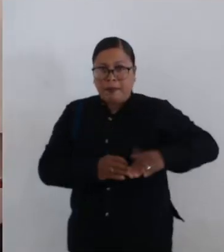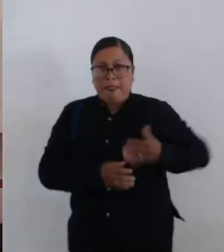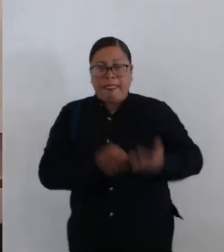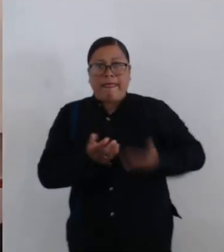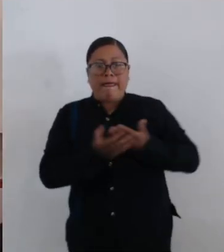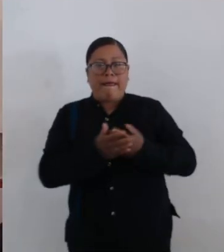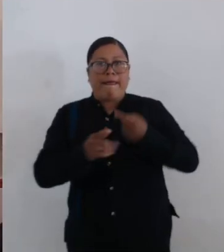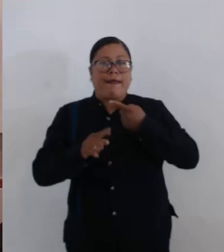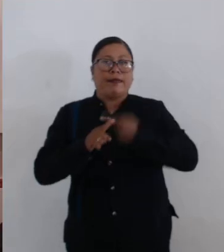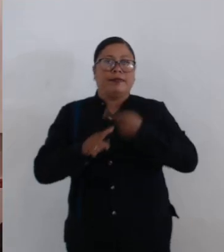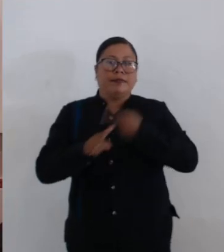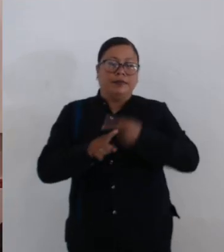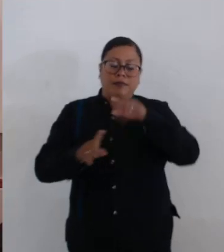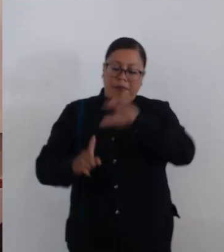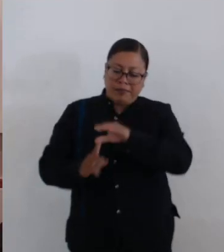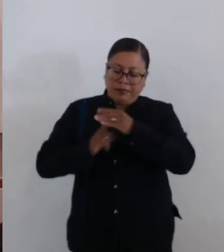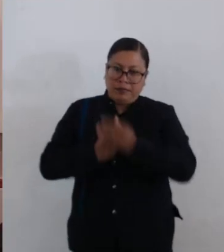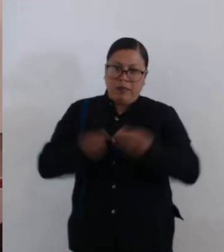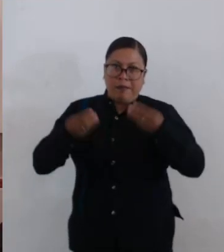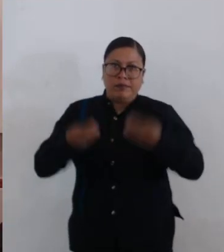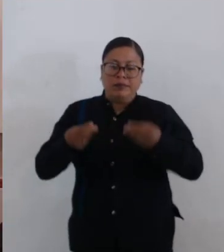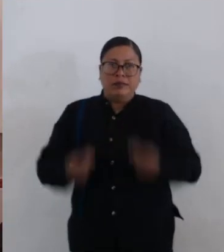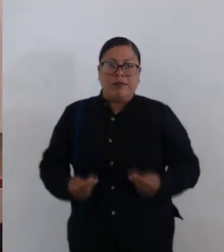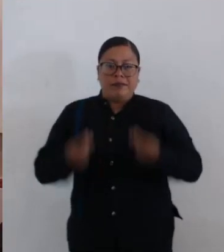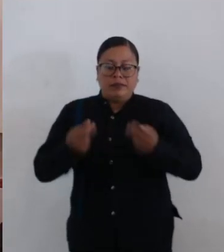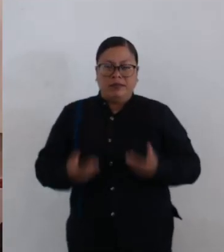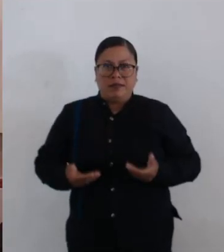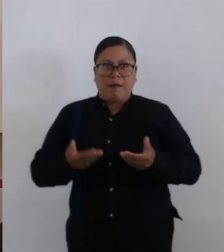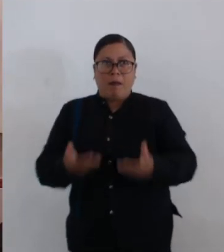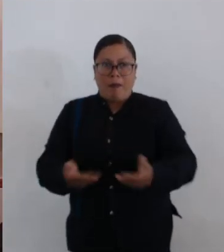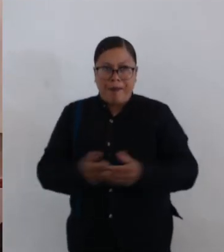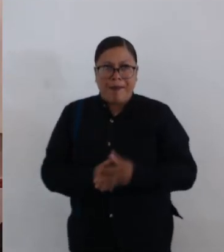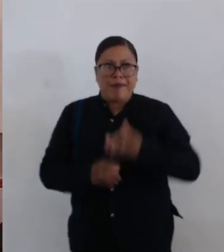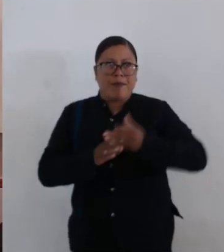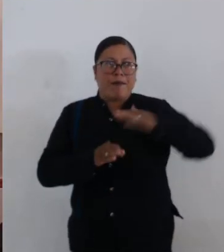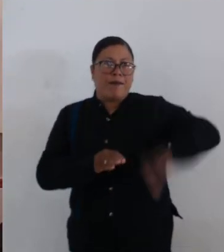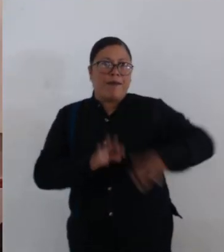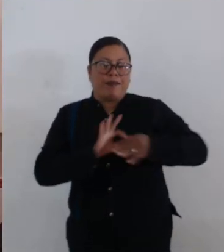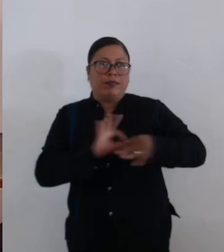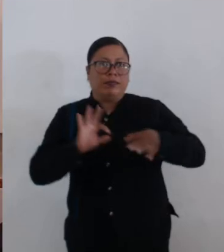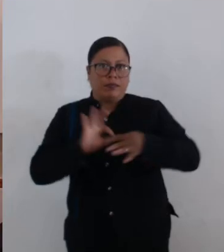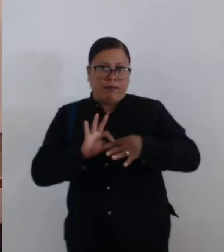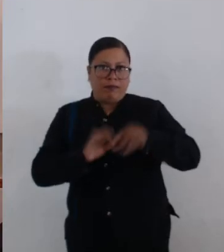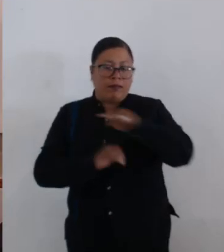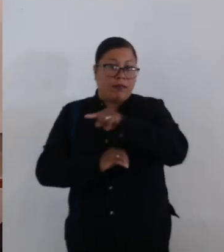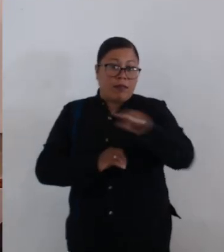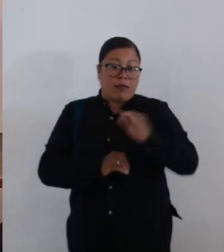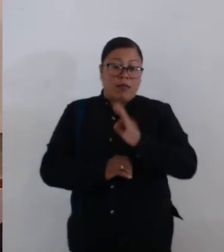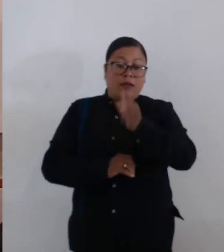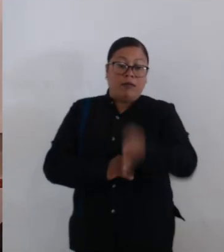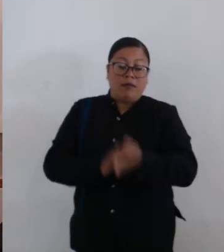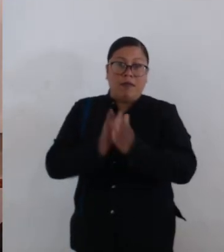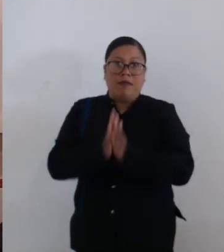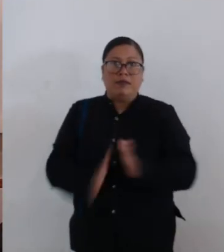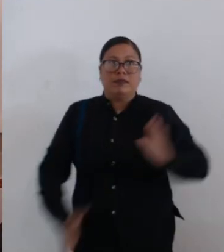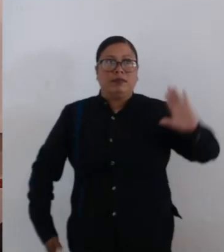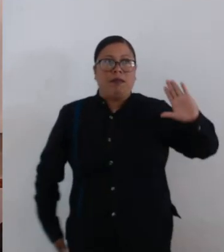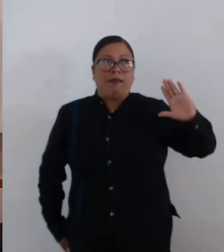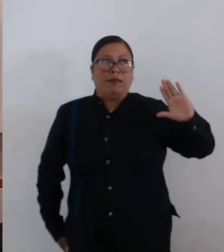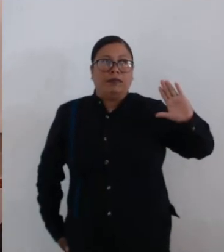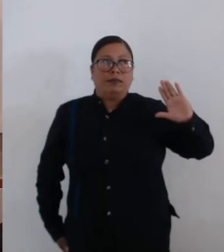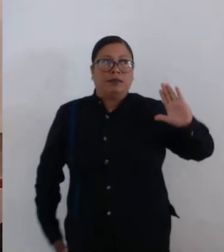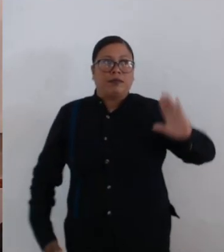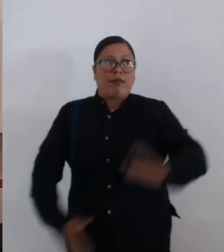aprobarse el dictamen emitido por la Comisión de Mercados y Comercio en Vía Pública, con el que se acaba de dar cuenta. Quienes estén a favor de la aprobación,